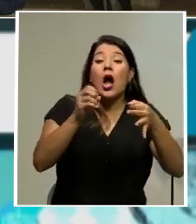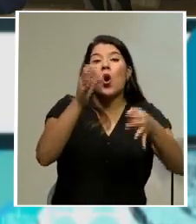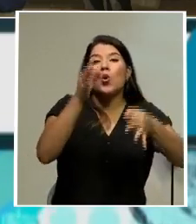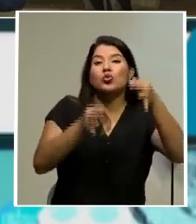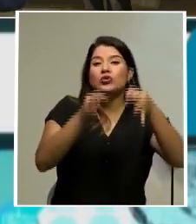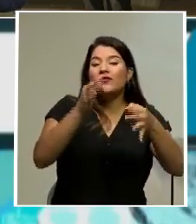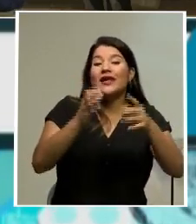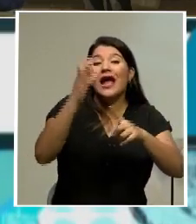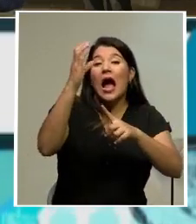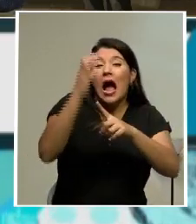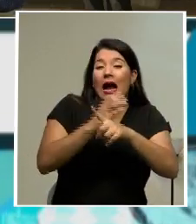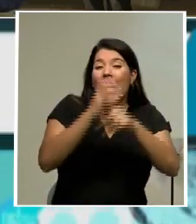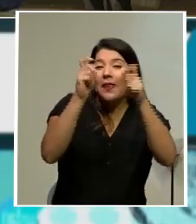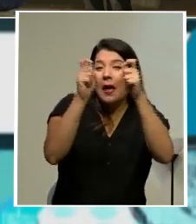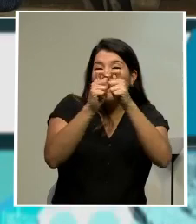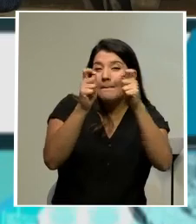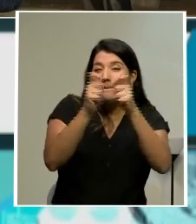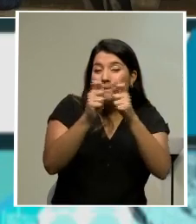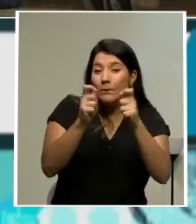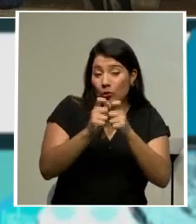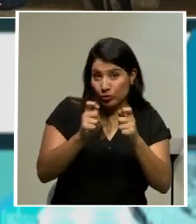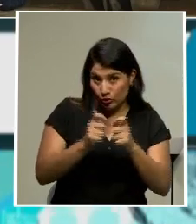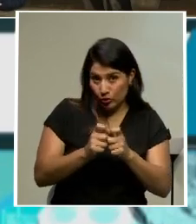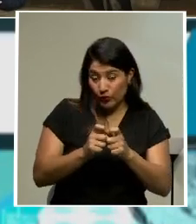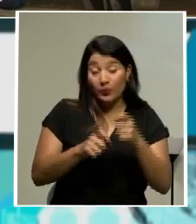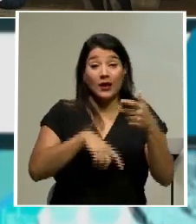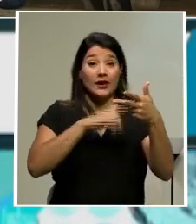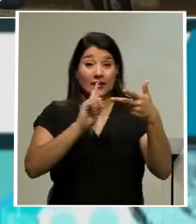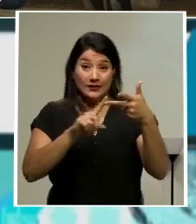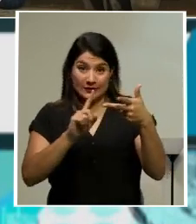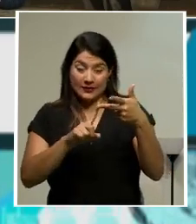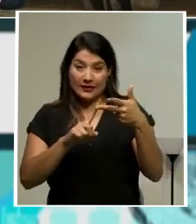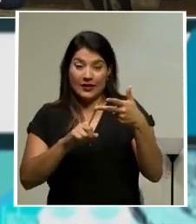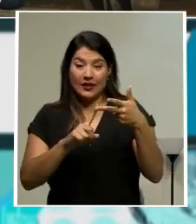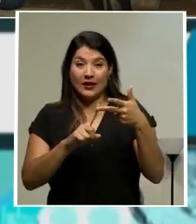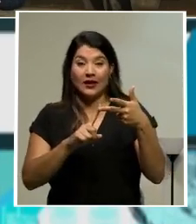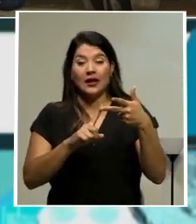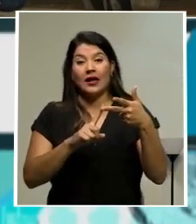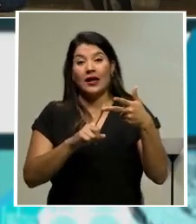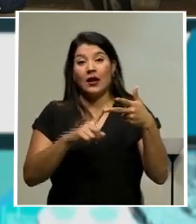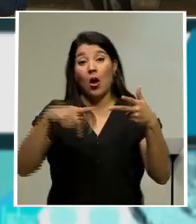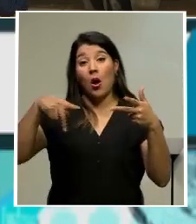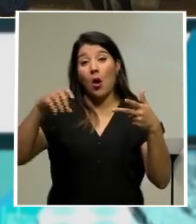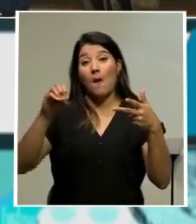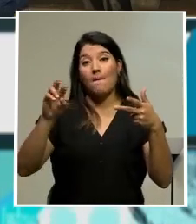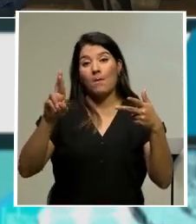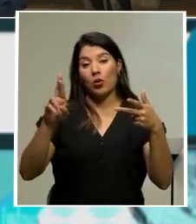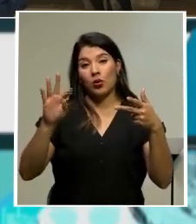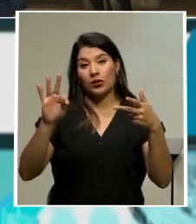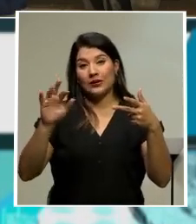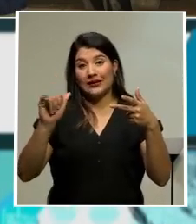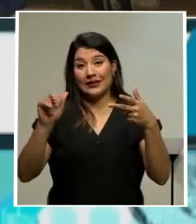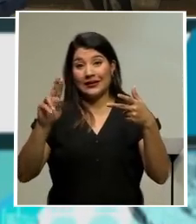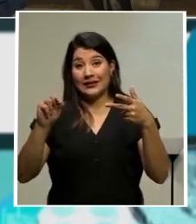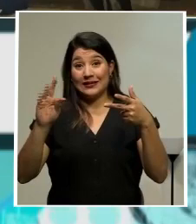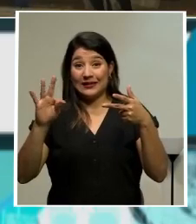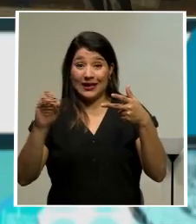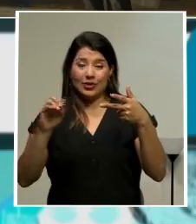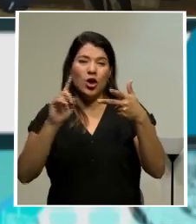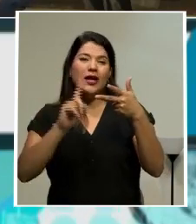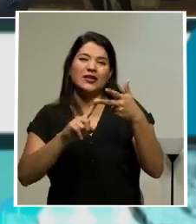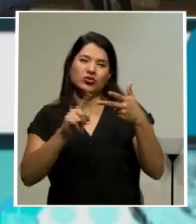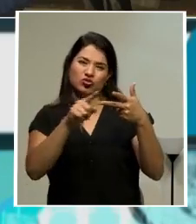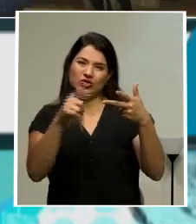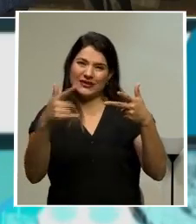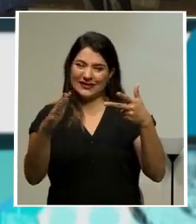vieron con un punto a favor. Y finalmente también lo que es el por tanto, que es lo que ya conocemos